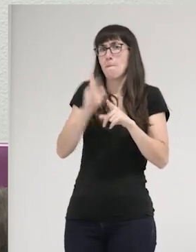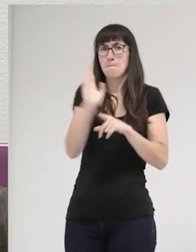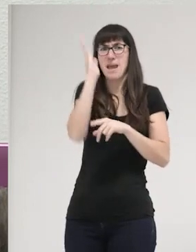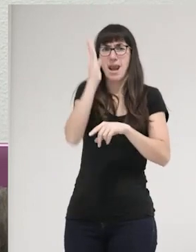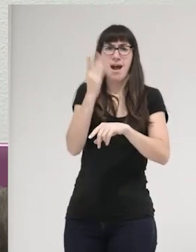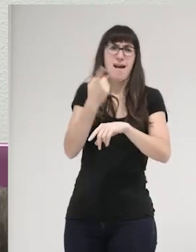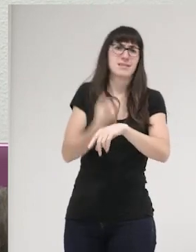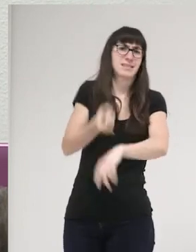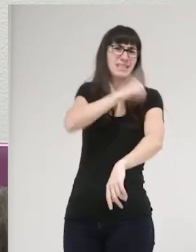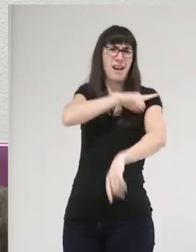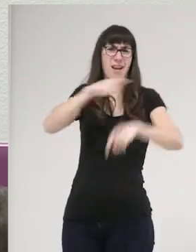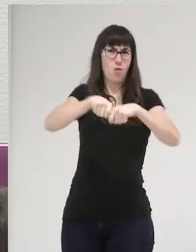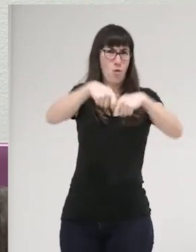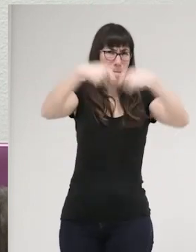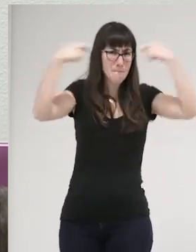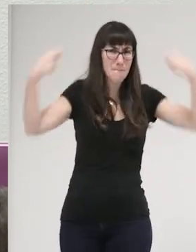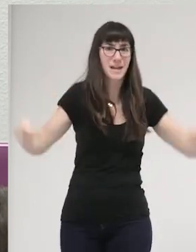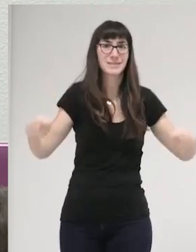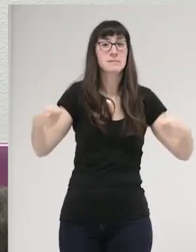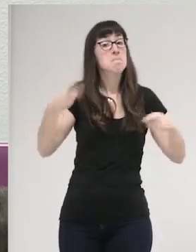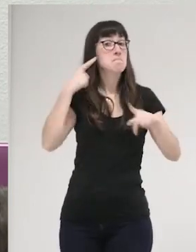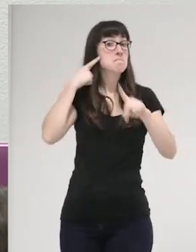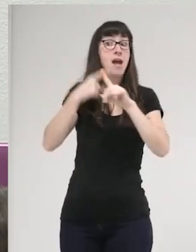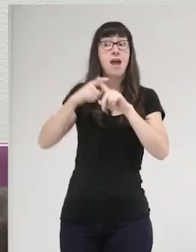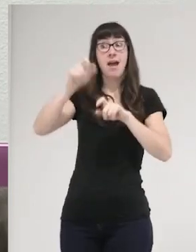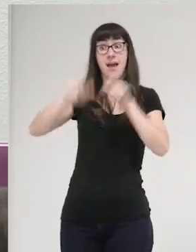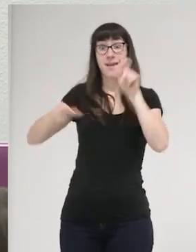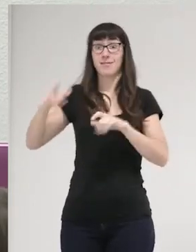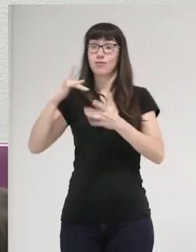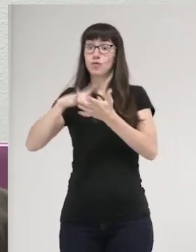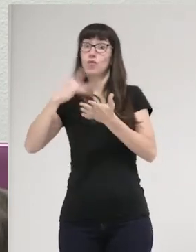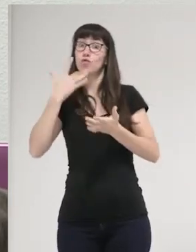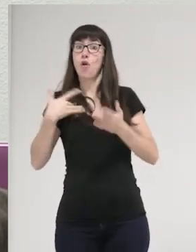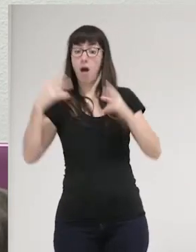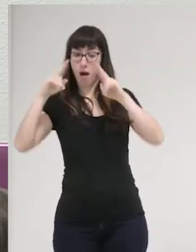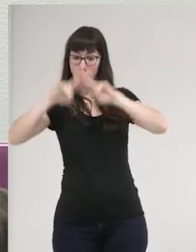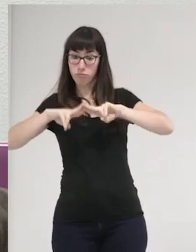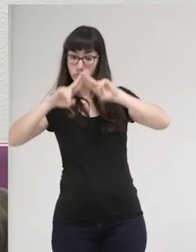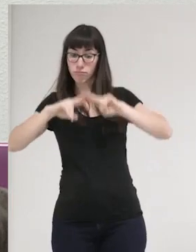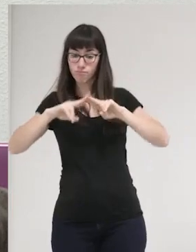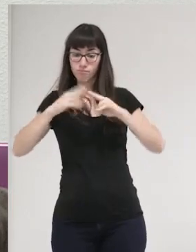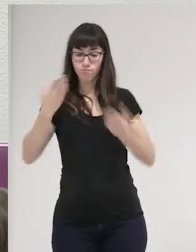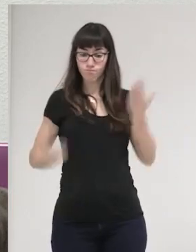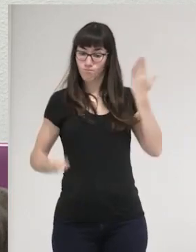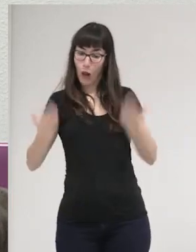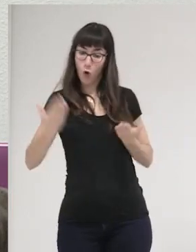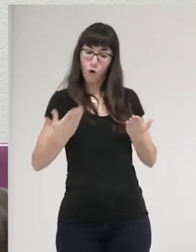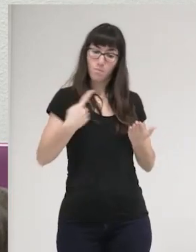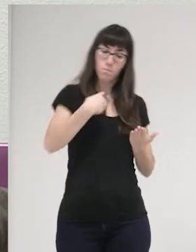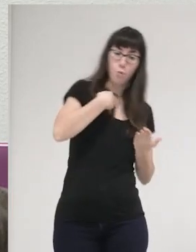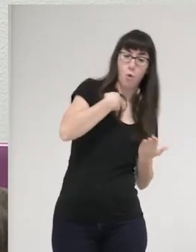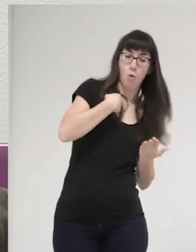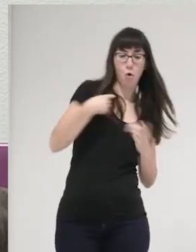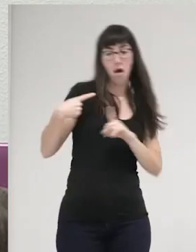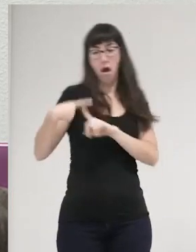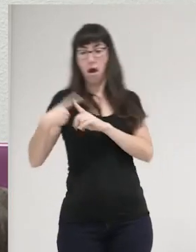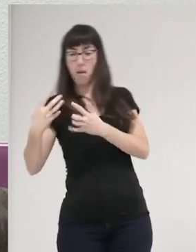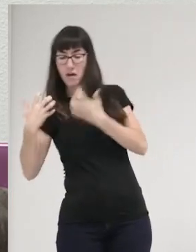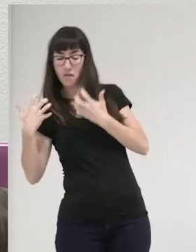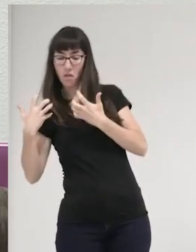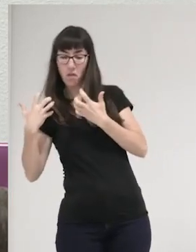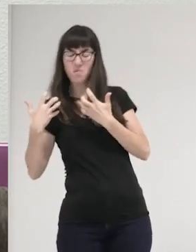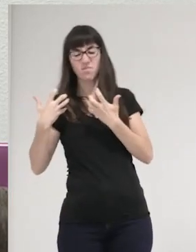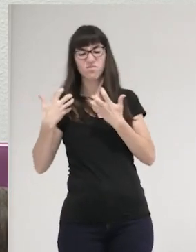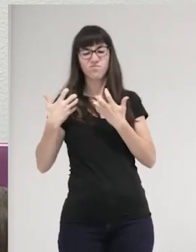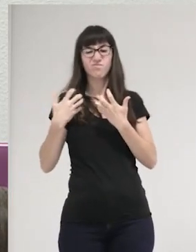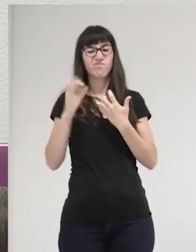con la finalidad de que la gente, la hora de hacer esa valoración de costes y beneficios, decida no delinquir porque no les